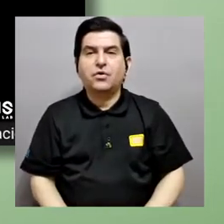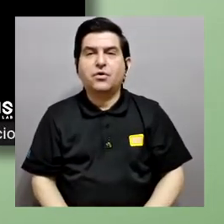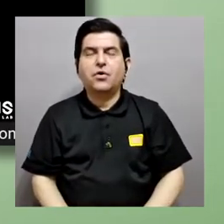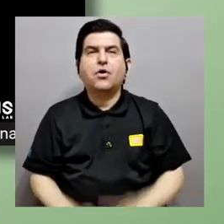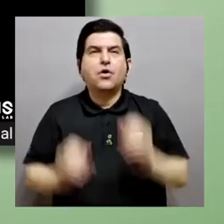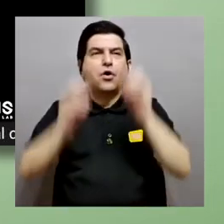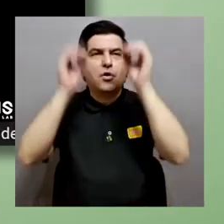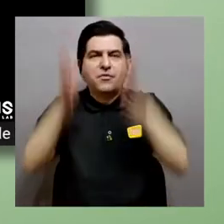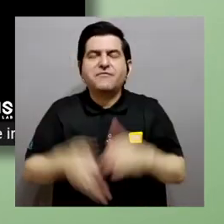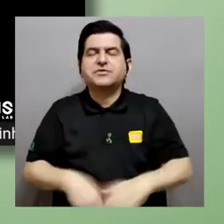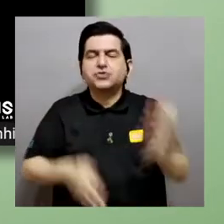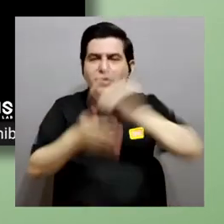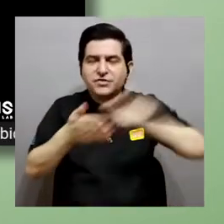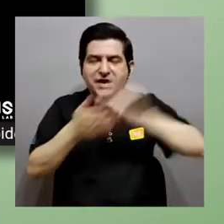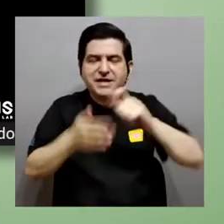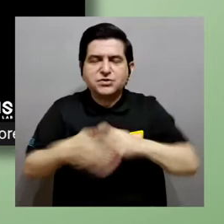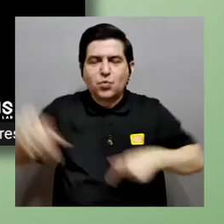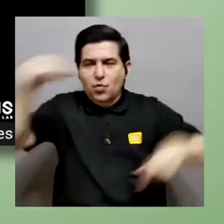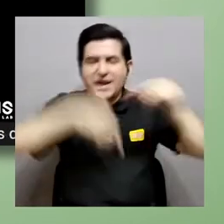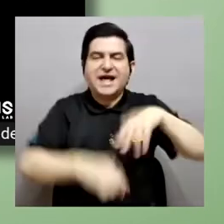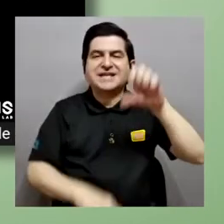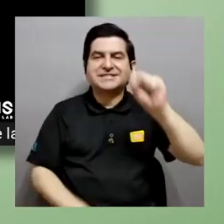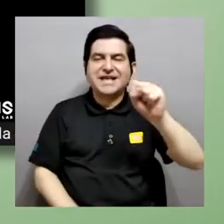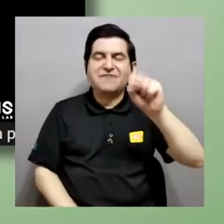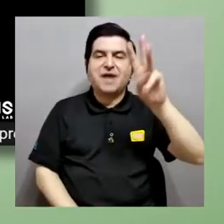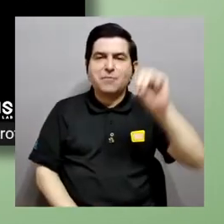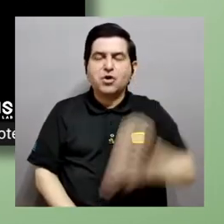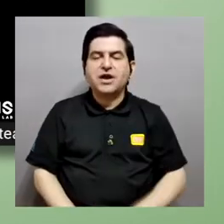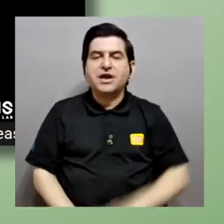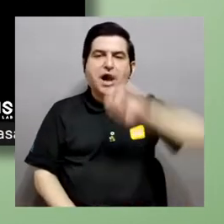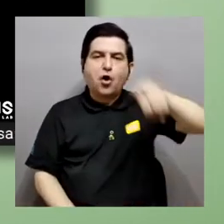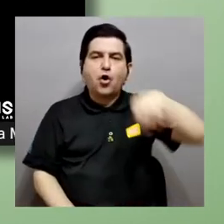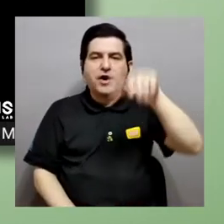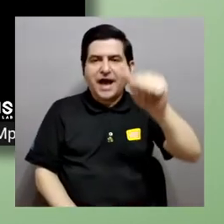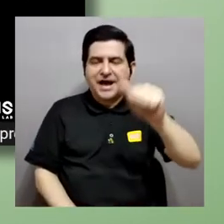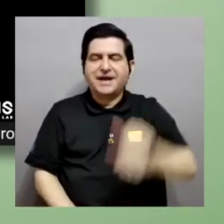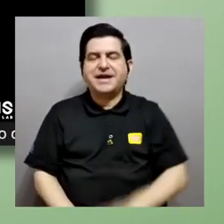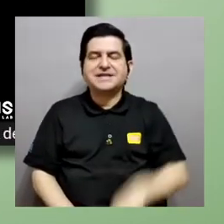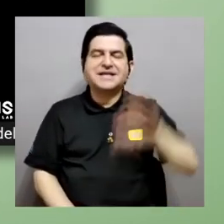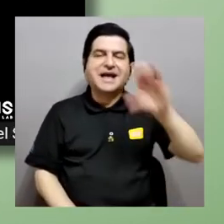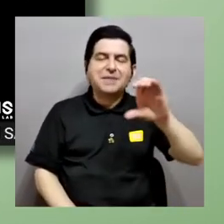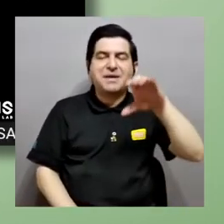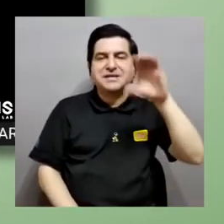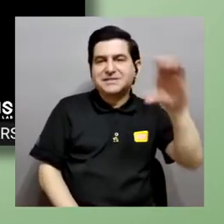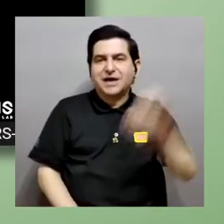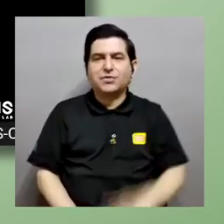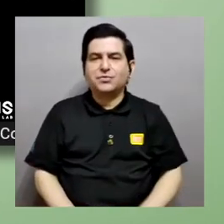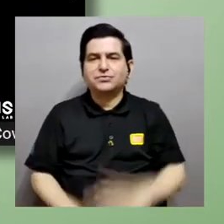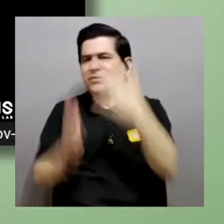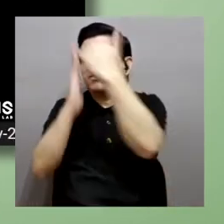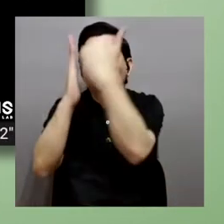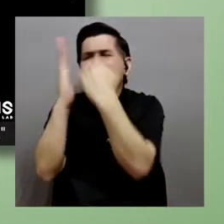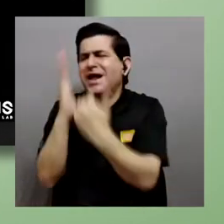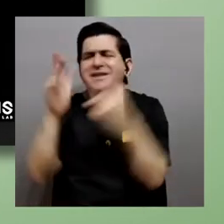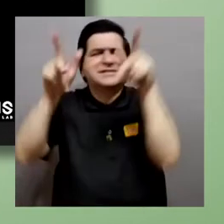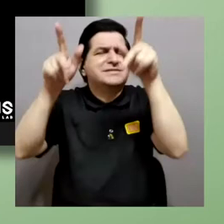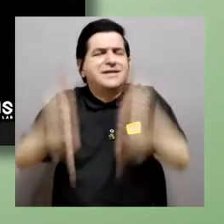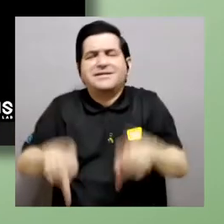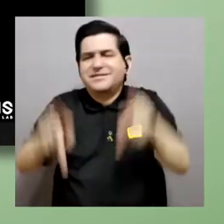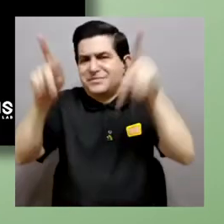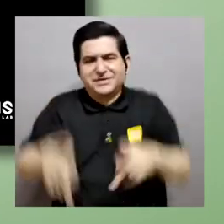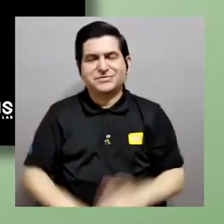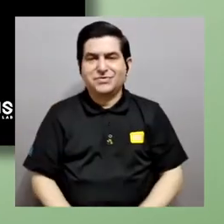Química, Silvia Molina, Jorge Arias, Marco Villalta, Clemencia Cruz, ¿verdad? Luis Bermúdez, y esta la lista de las personas. Como pueden ver, es un grupo